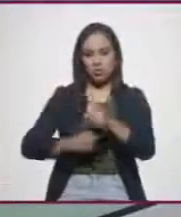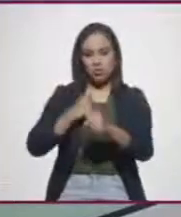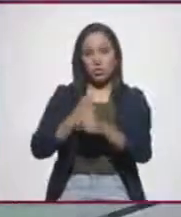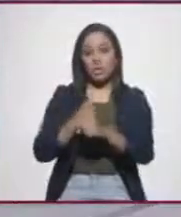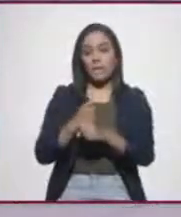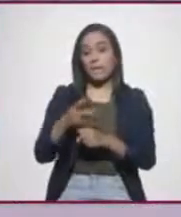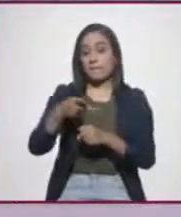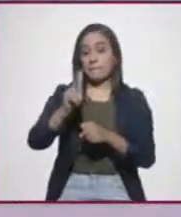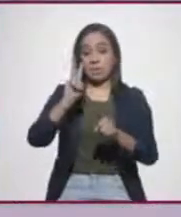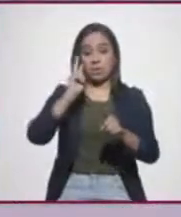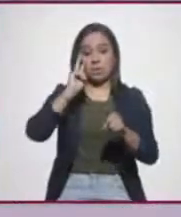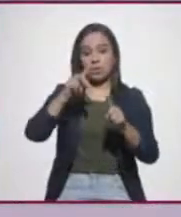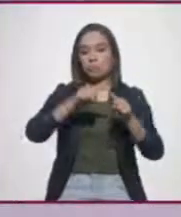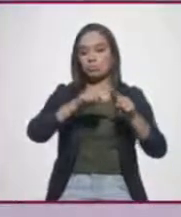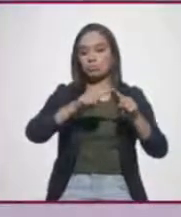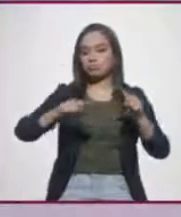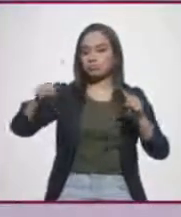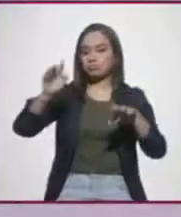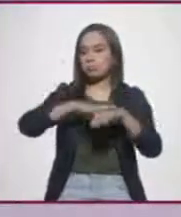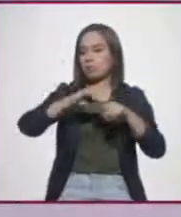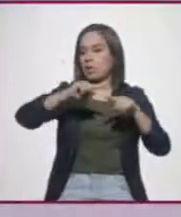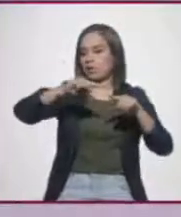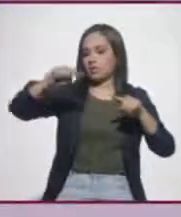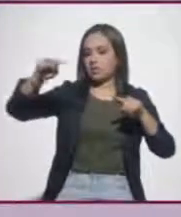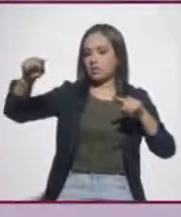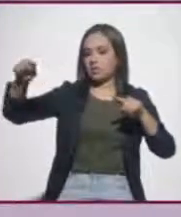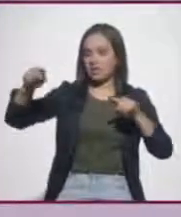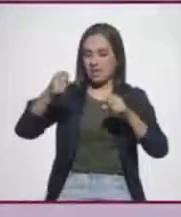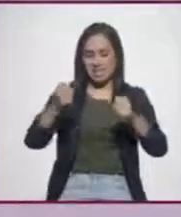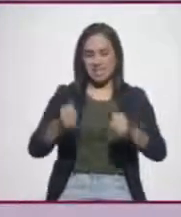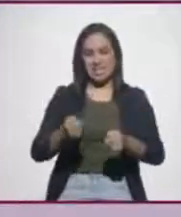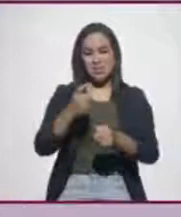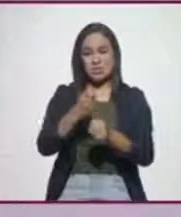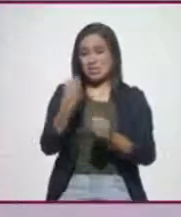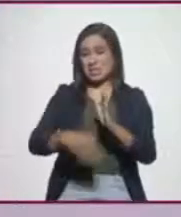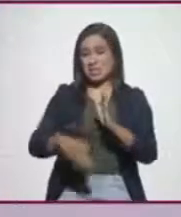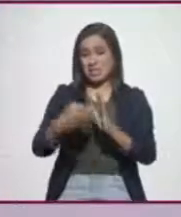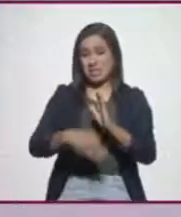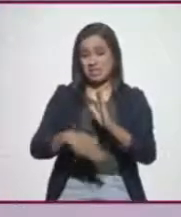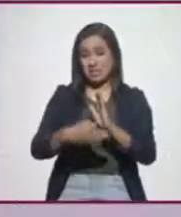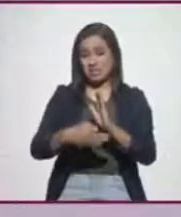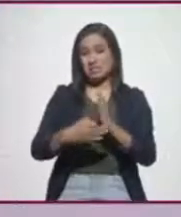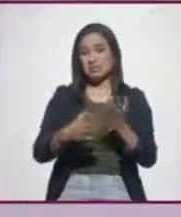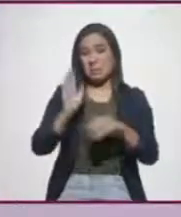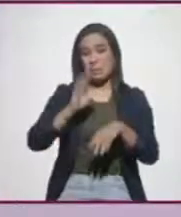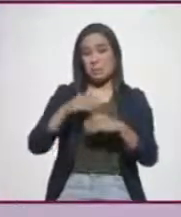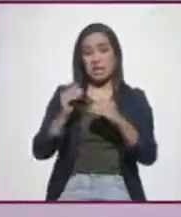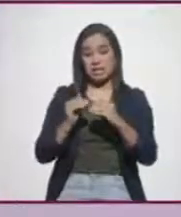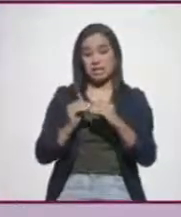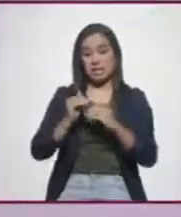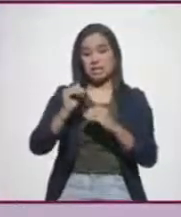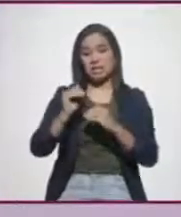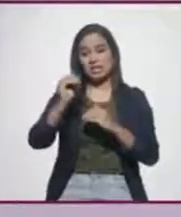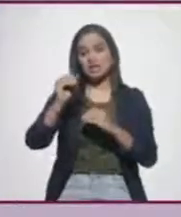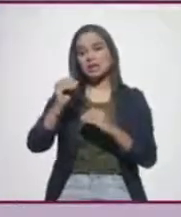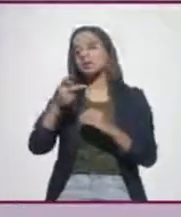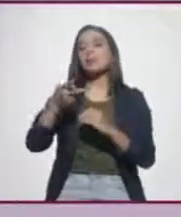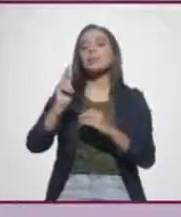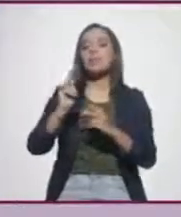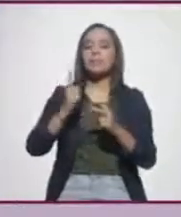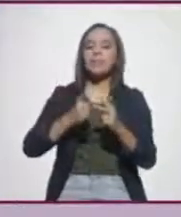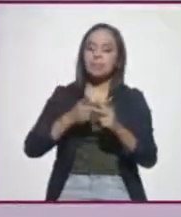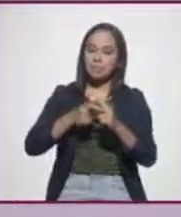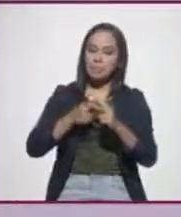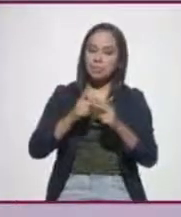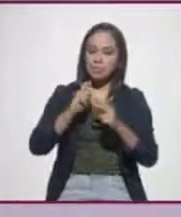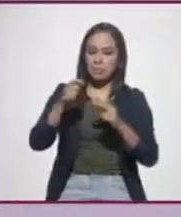pero si ves, la curva es más plana. La percepción de inseguridad está aumentando, pero no con la tasa, o no con